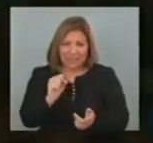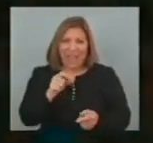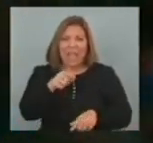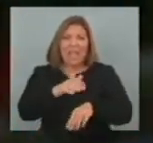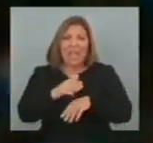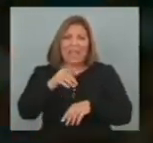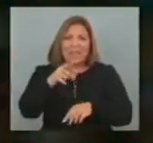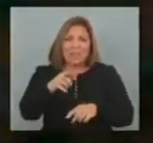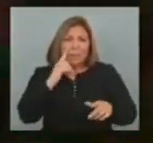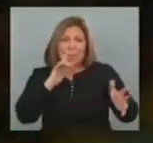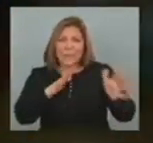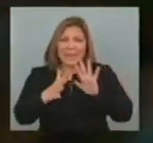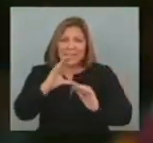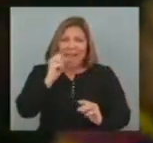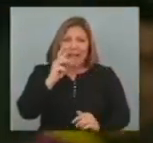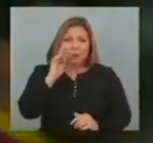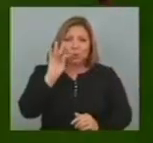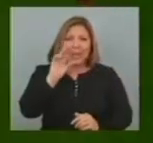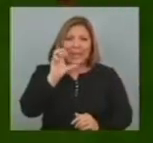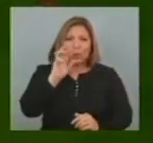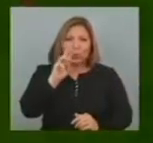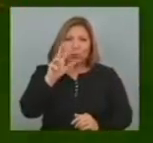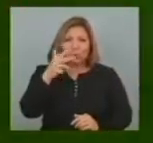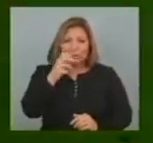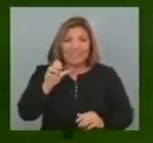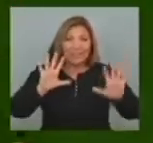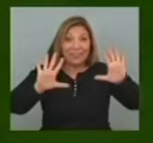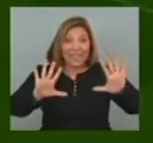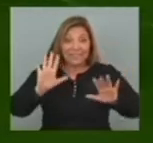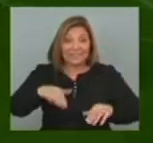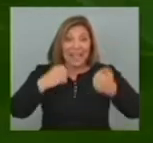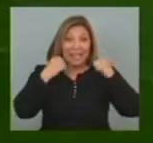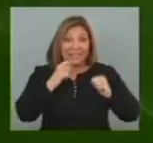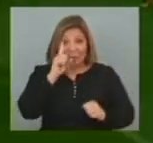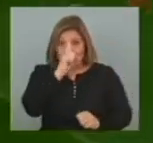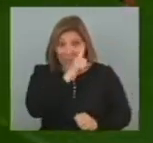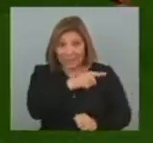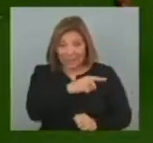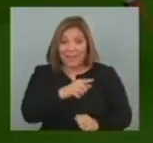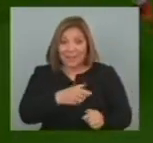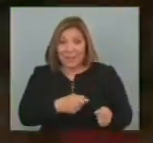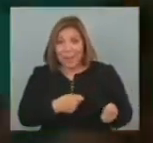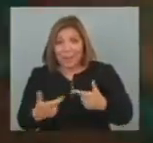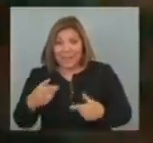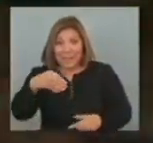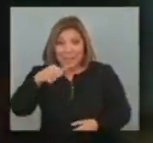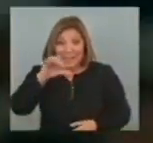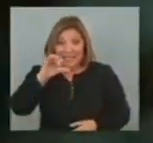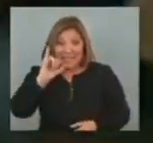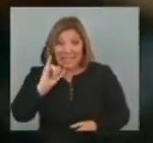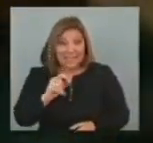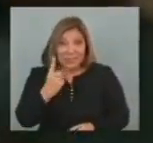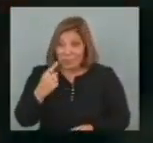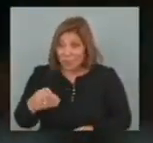decir que es muy parecido A Cauterucho Garda Durán El 10 Del Atlético de Madrid Atención Porque se filtra el pase Para Messi Ahí está Gana solo